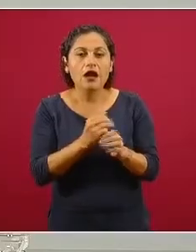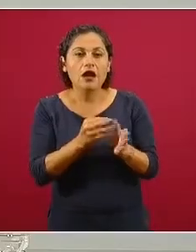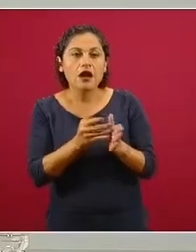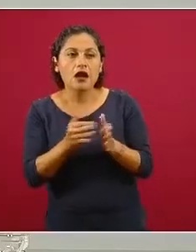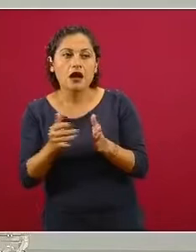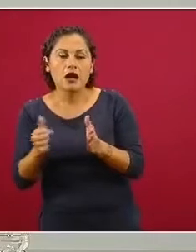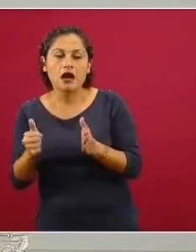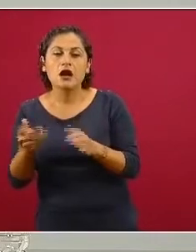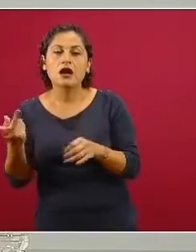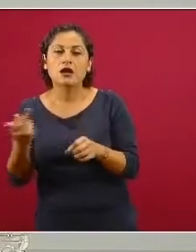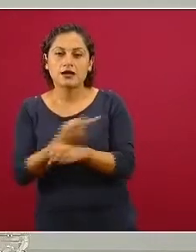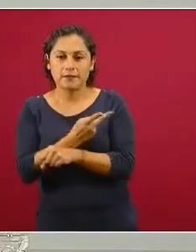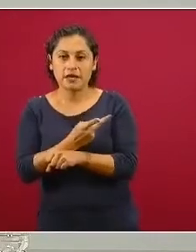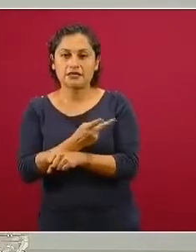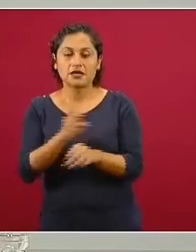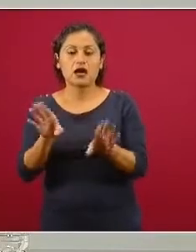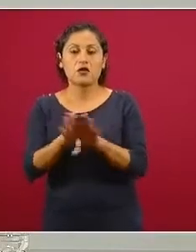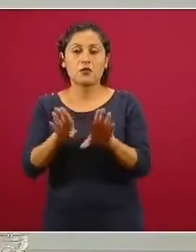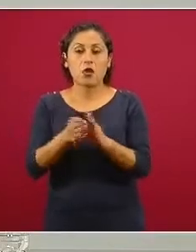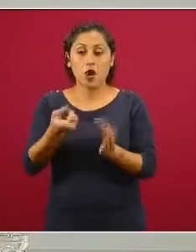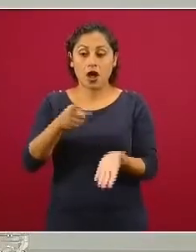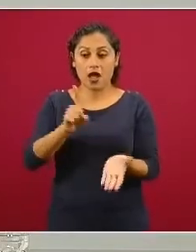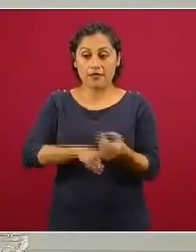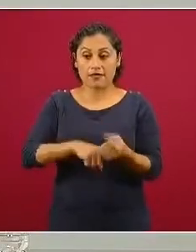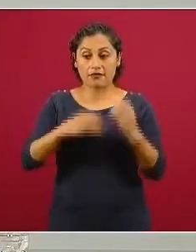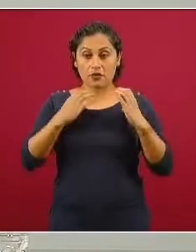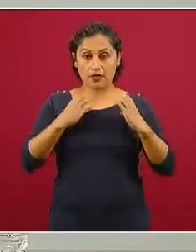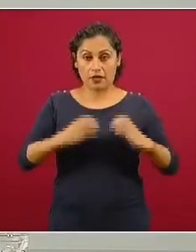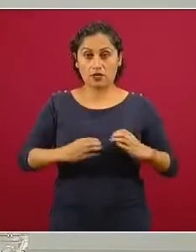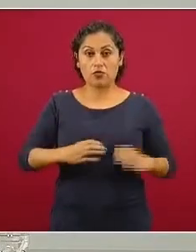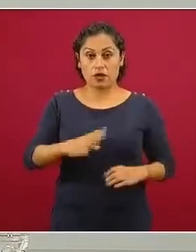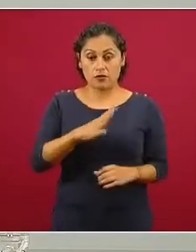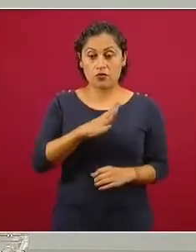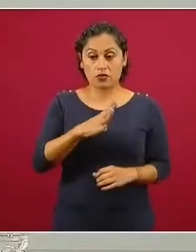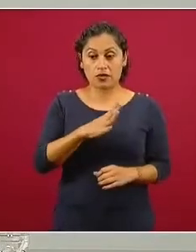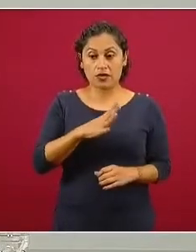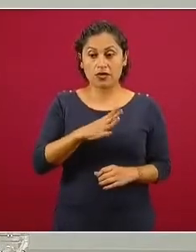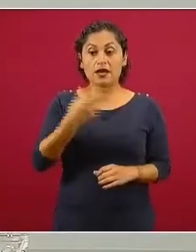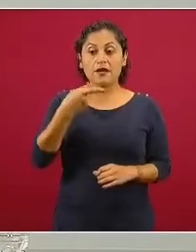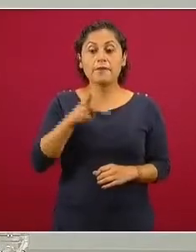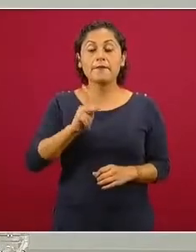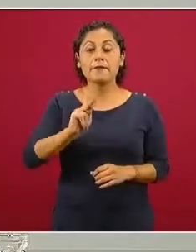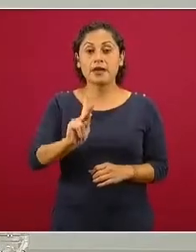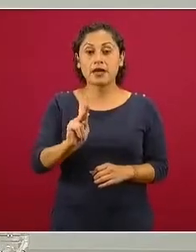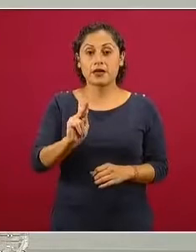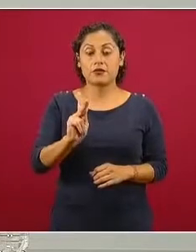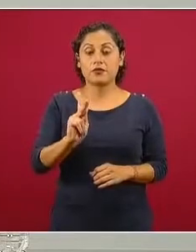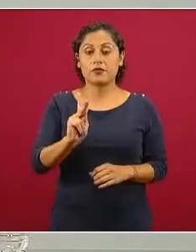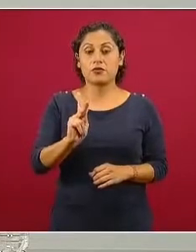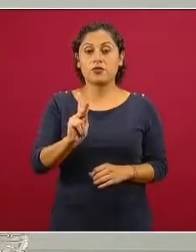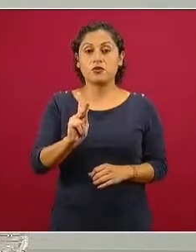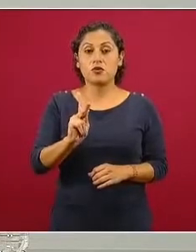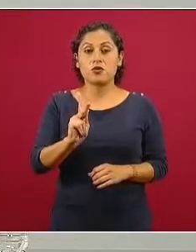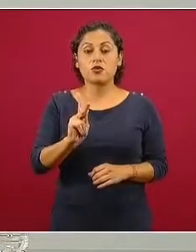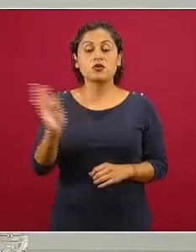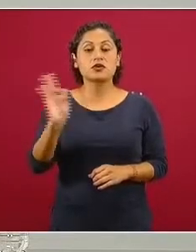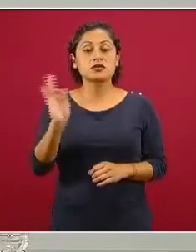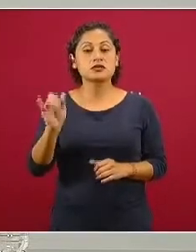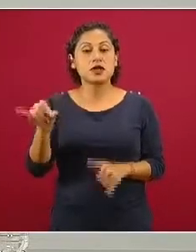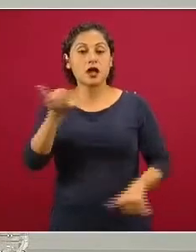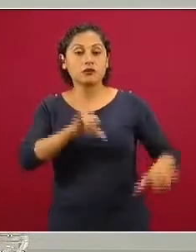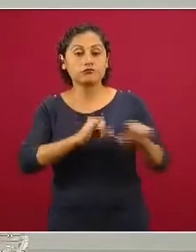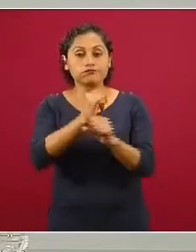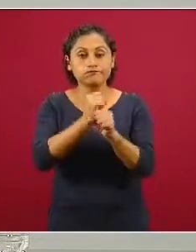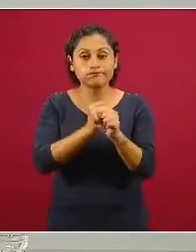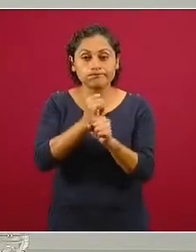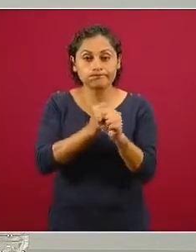necesariamente que sea infeccioso o que pueda transmitir la enfermedad, pero que puede ser todavía positivo o detectada